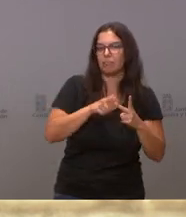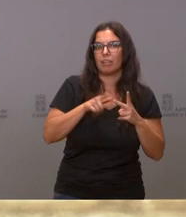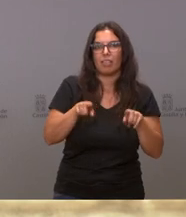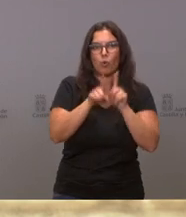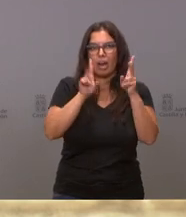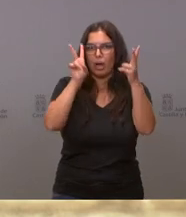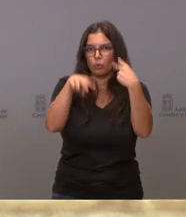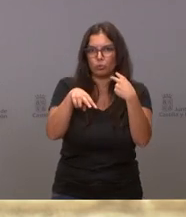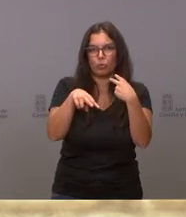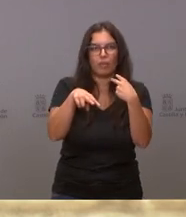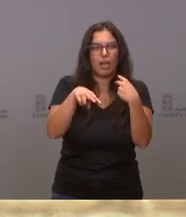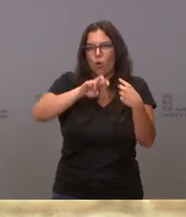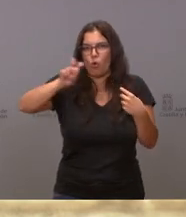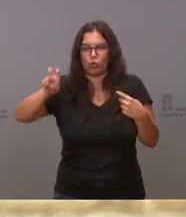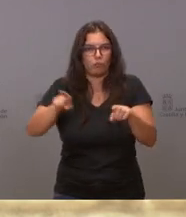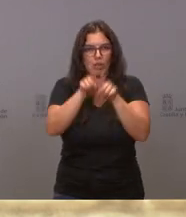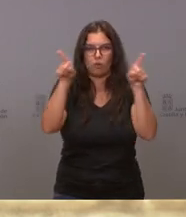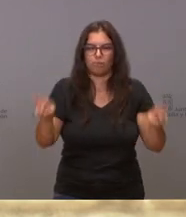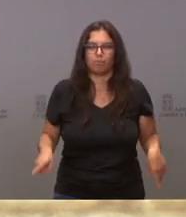autovías u otro tipo de infraestructuras.